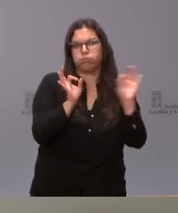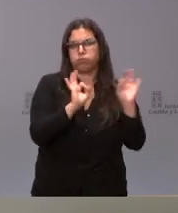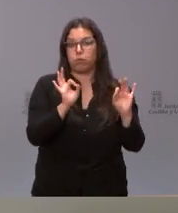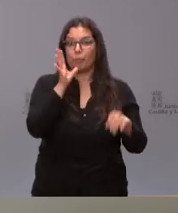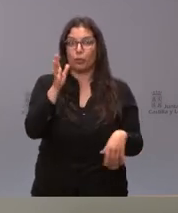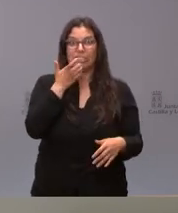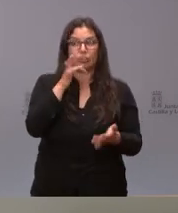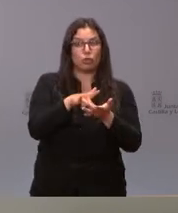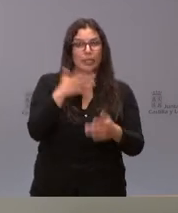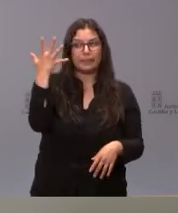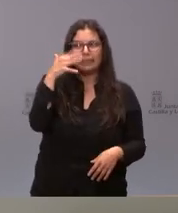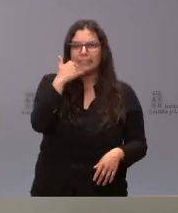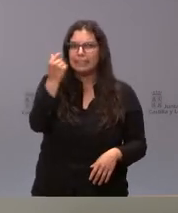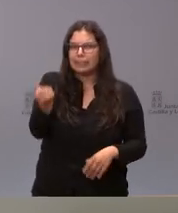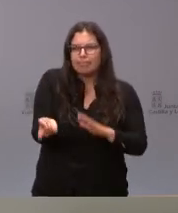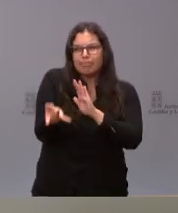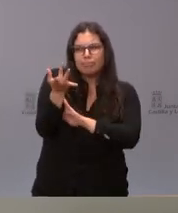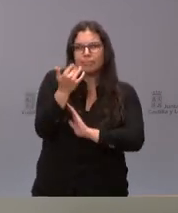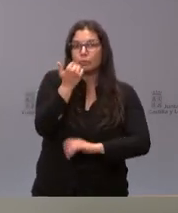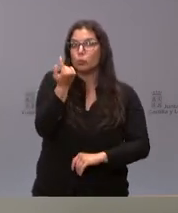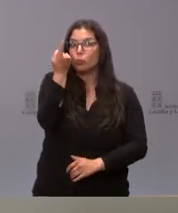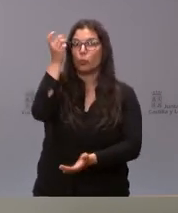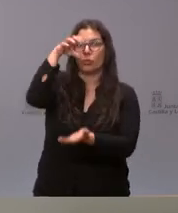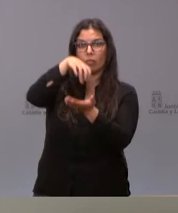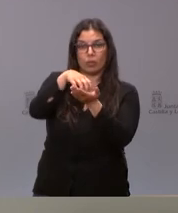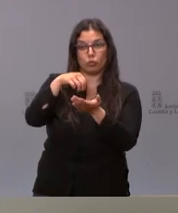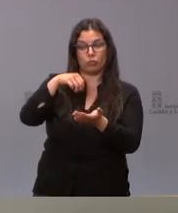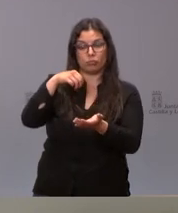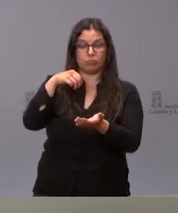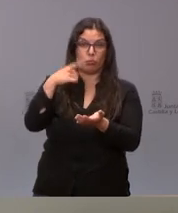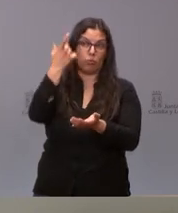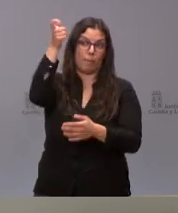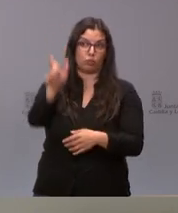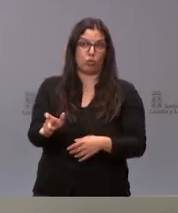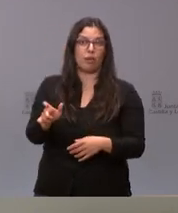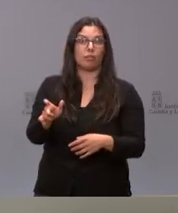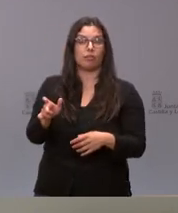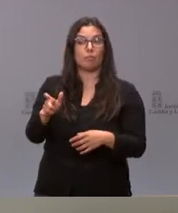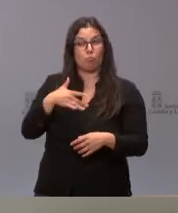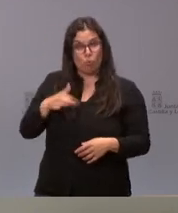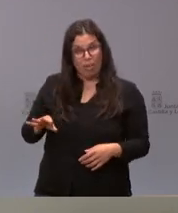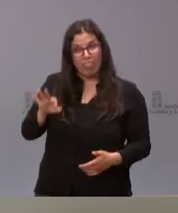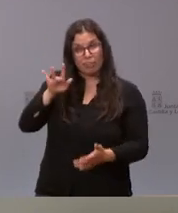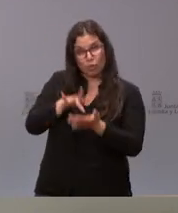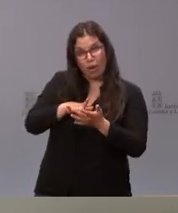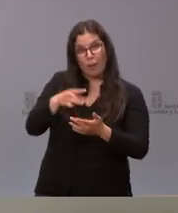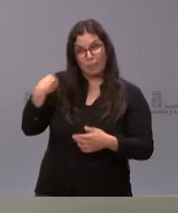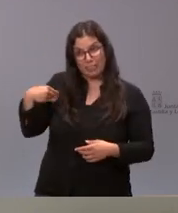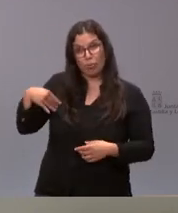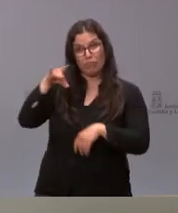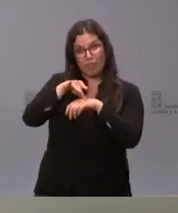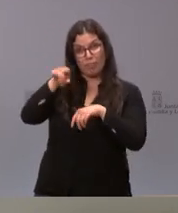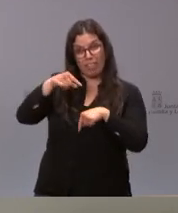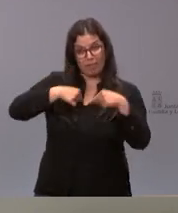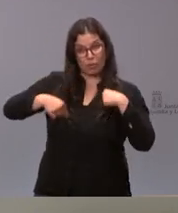la más mínima sospecha en un centro sanitario de que una de las personas atendidas pudiera serlo en virtud de la viruela del mono